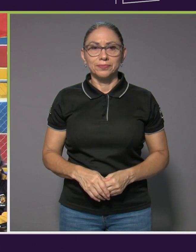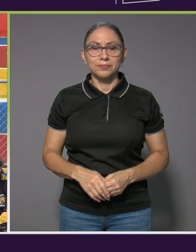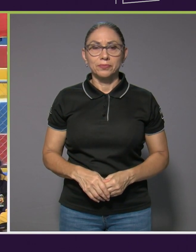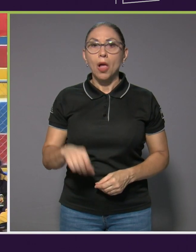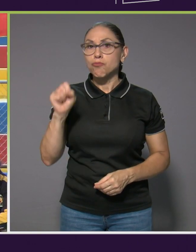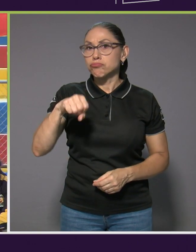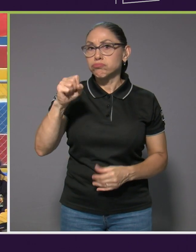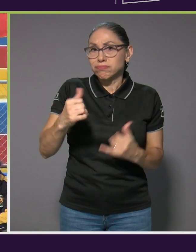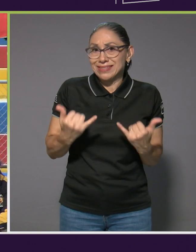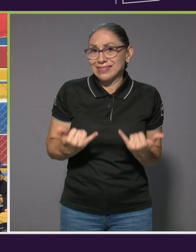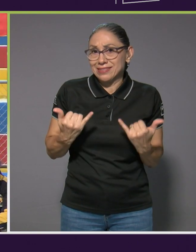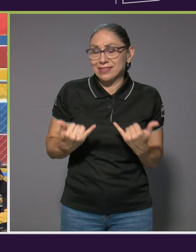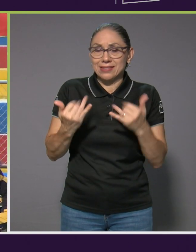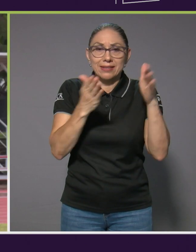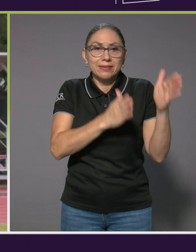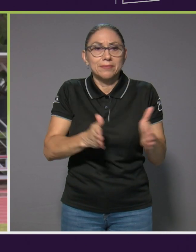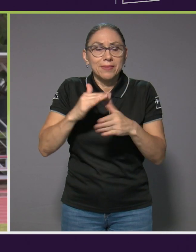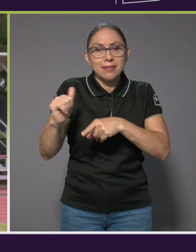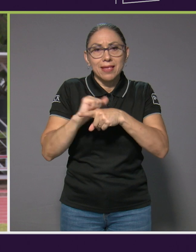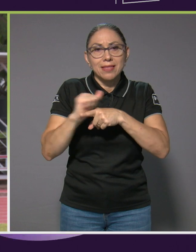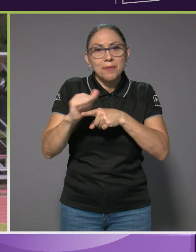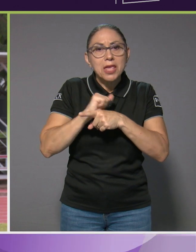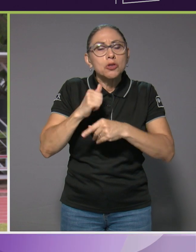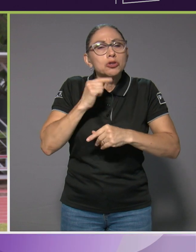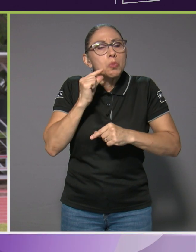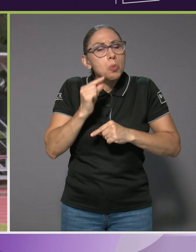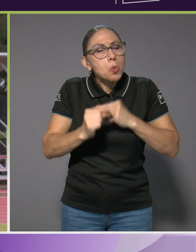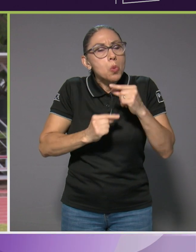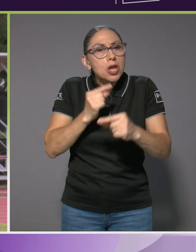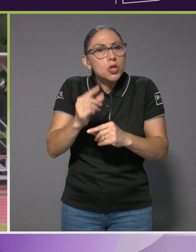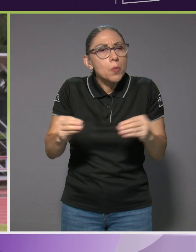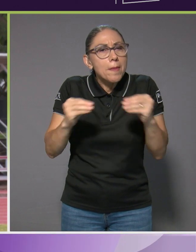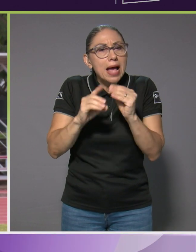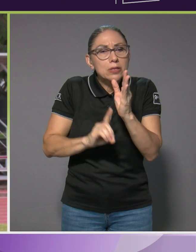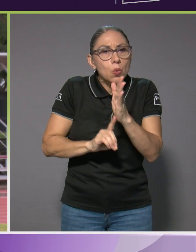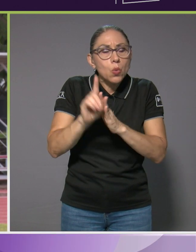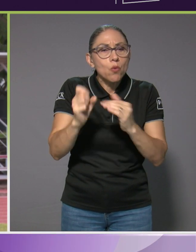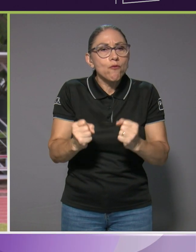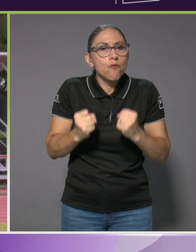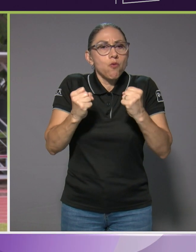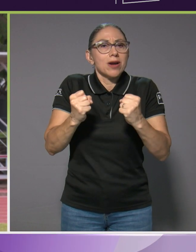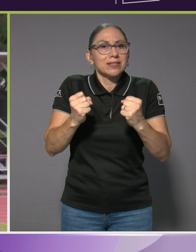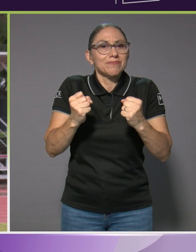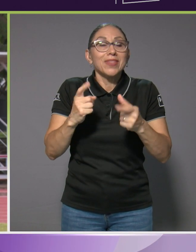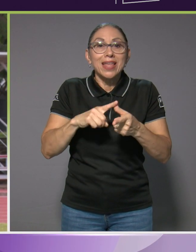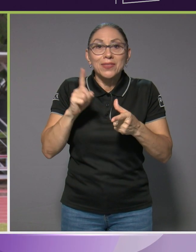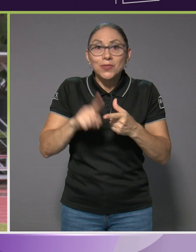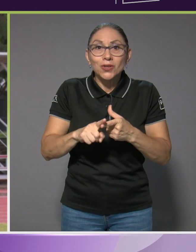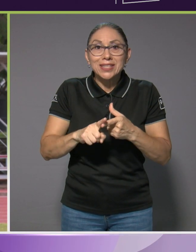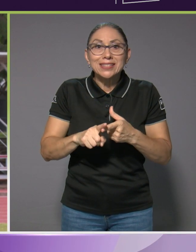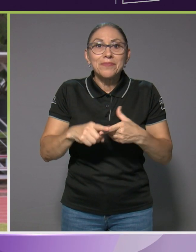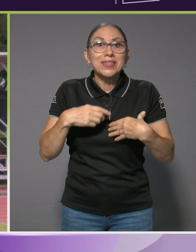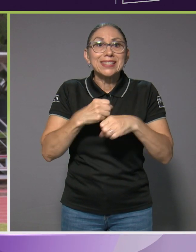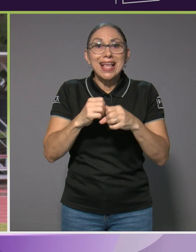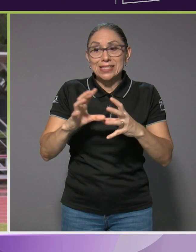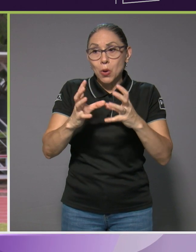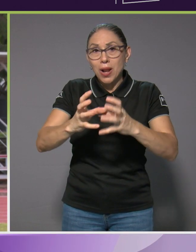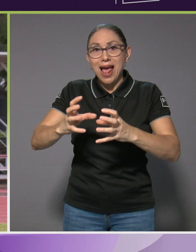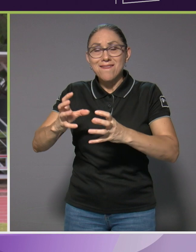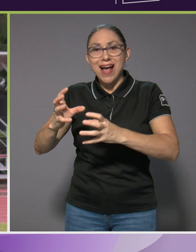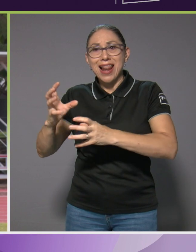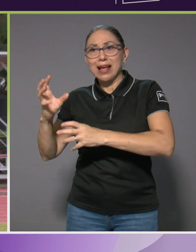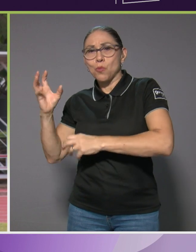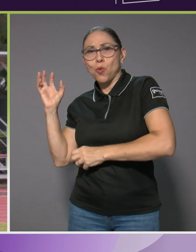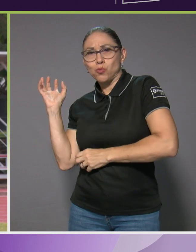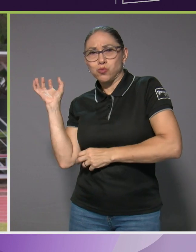Sí, ahorita el plan de entrenamiento es ir desarrollando un poquito más de fuerza, entonces se hacen más lanzamientos con la bala más pesada, que es de 7